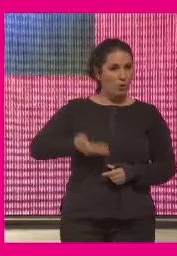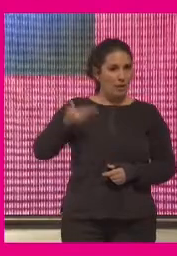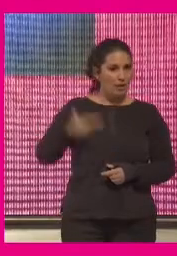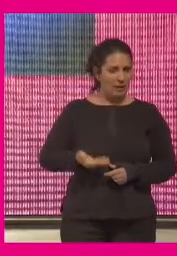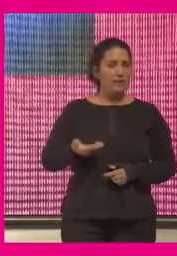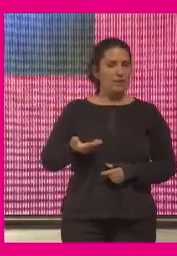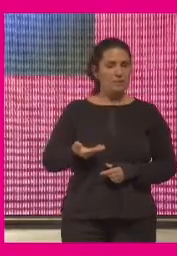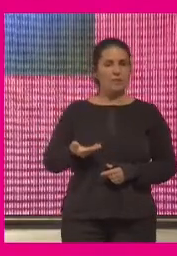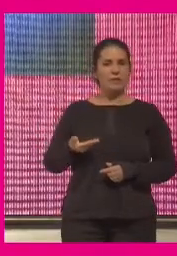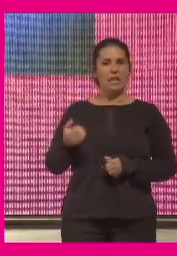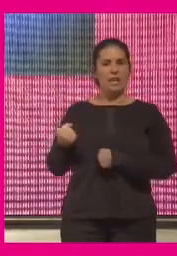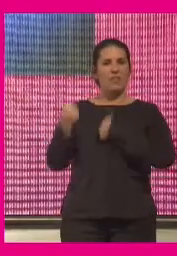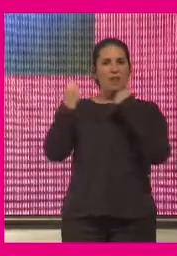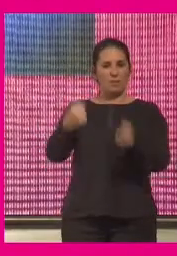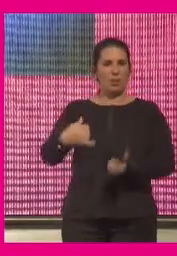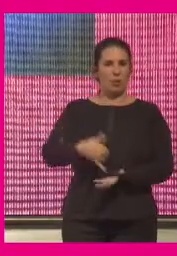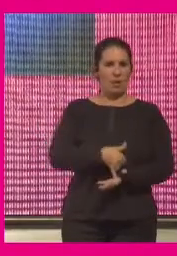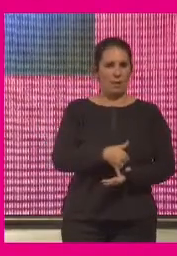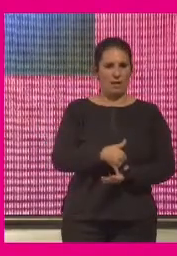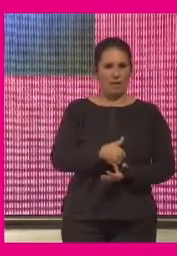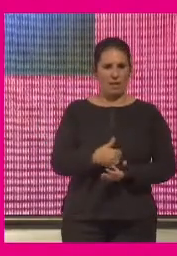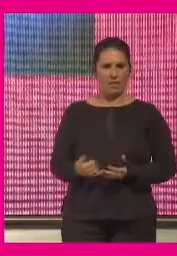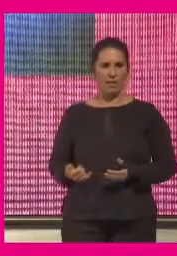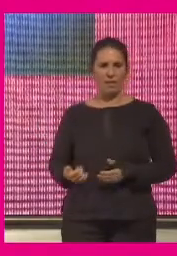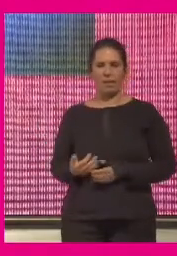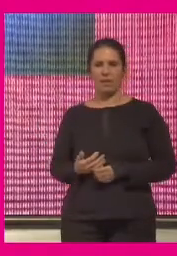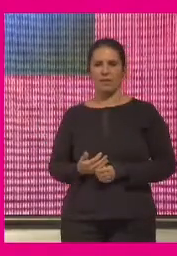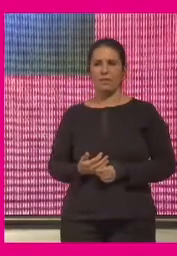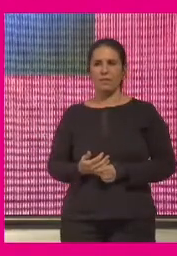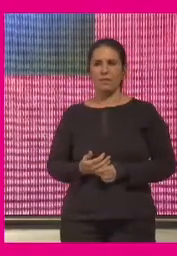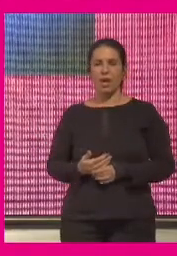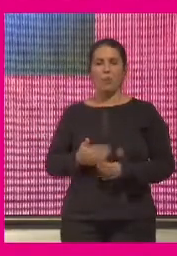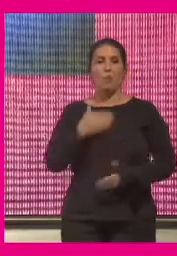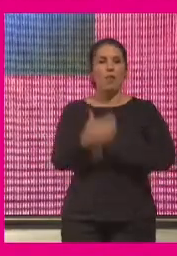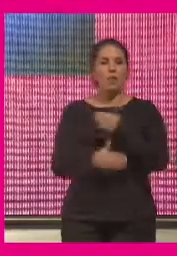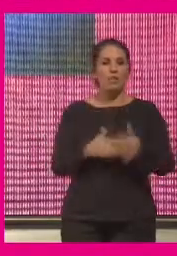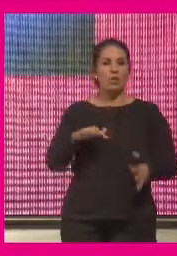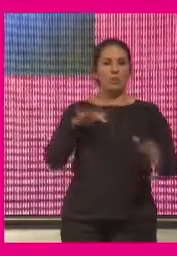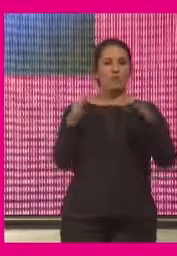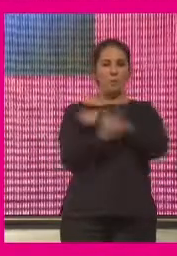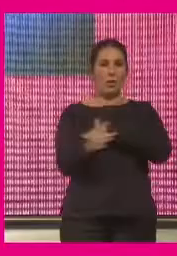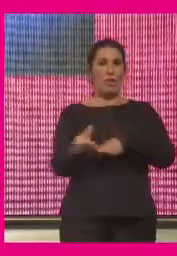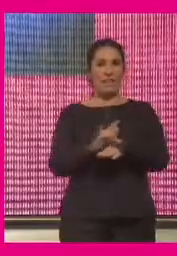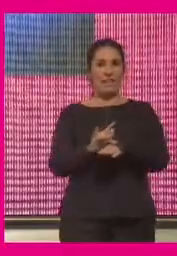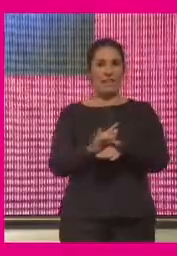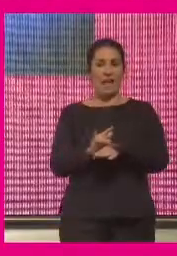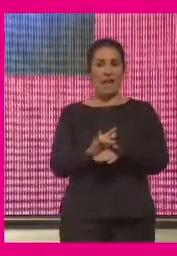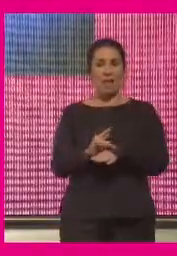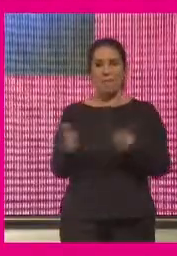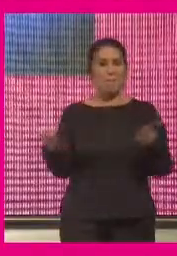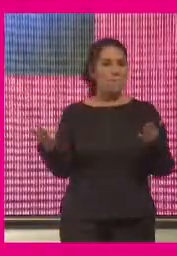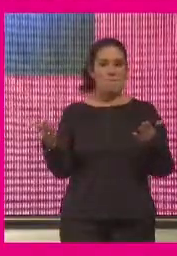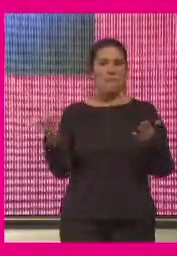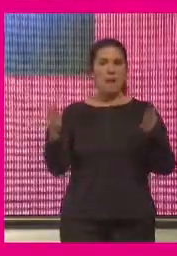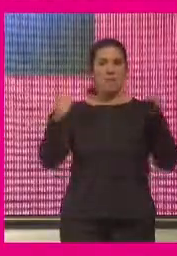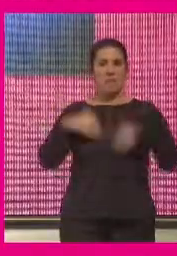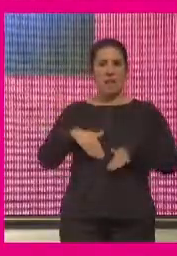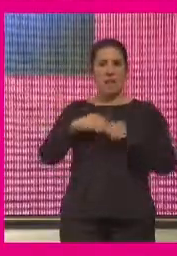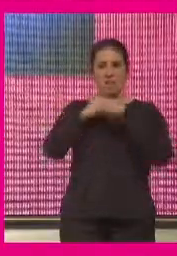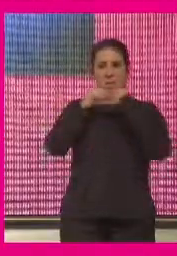reforzamiento de la propia vulnerabilidad el proceso de transformación digital ha obviado los cuerpos